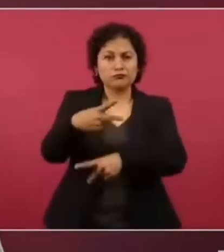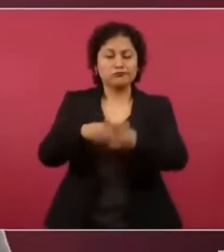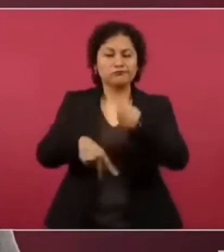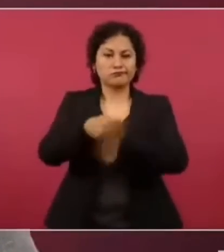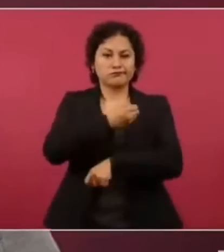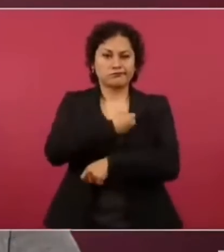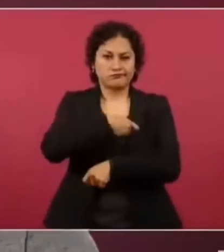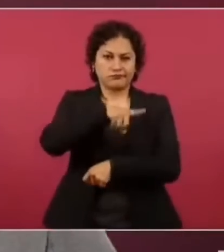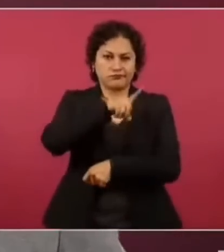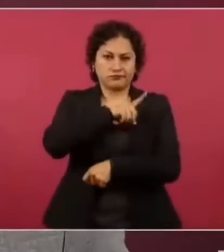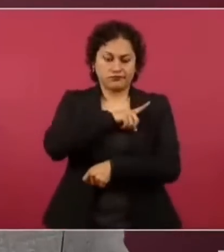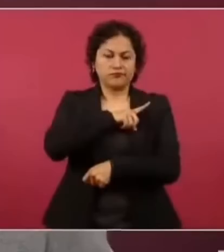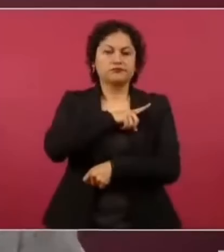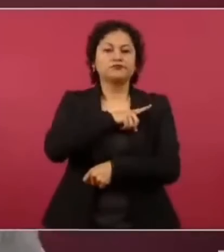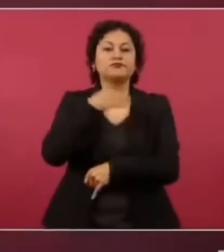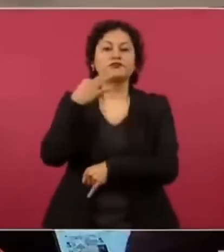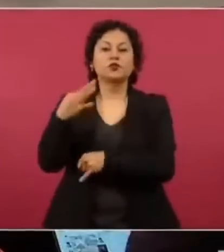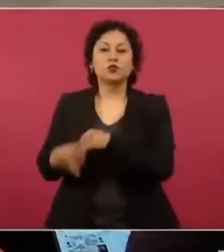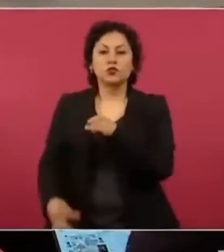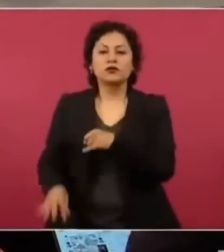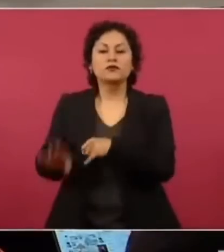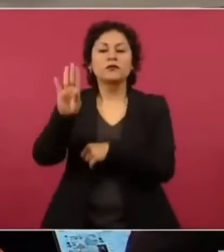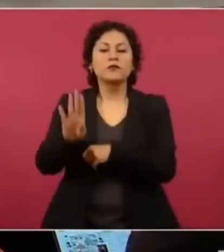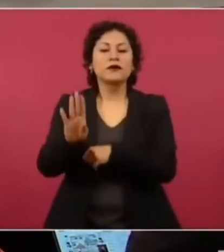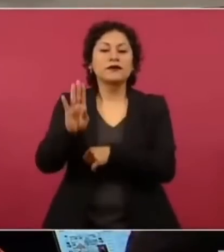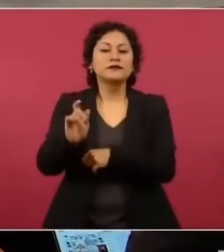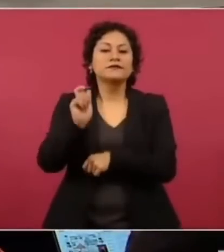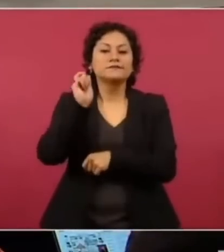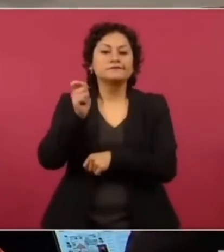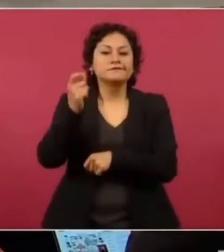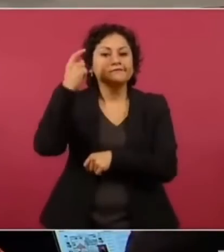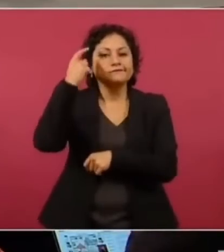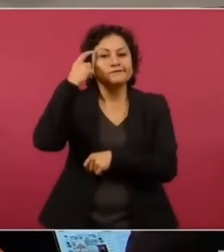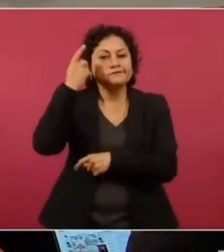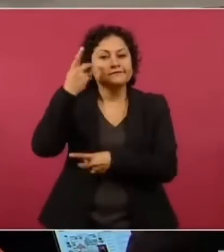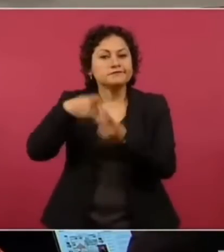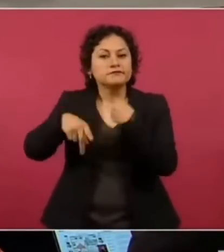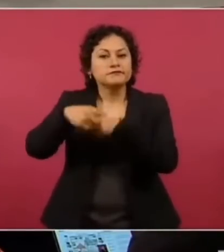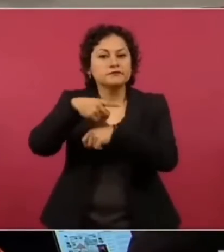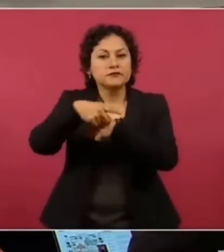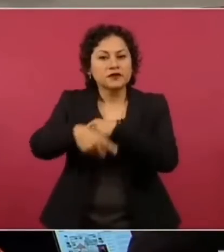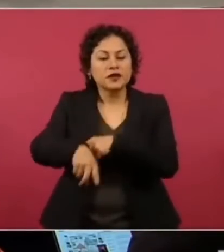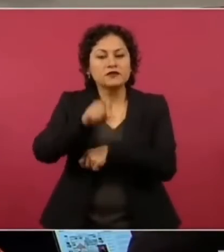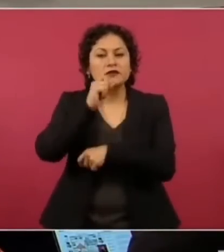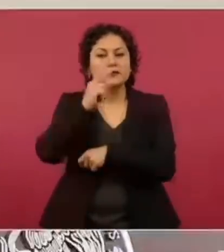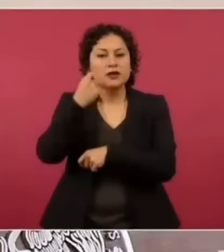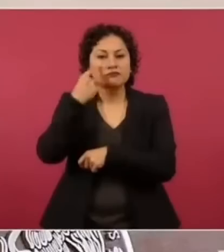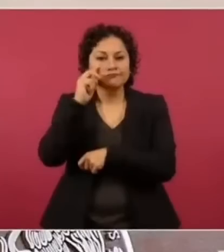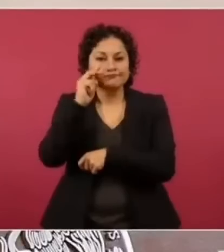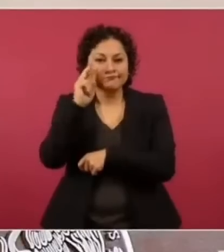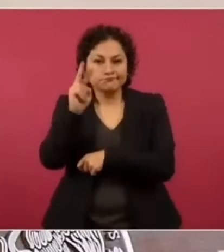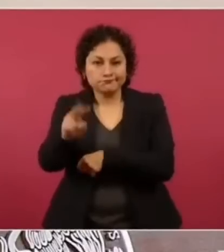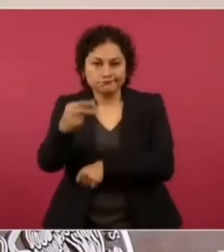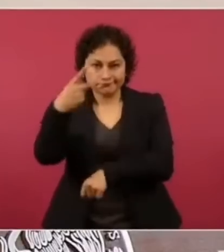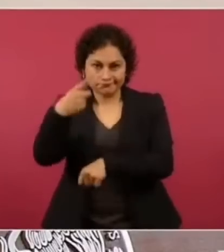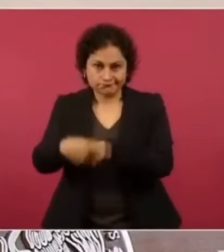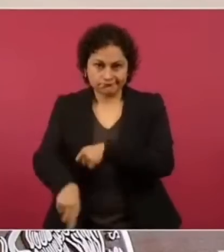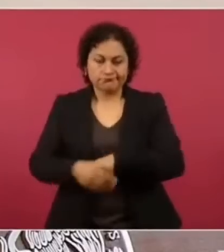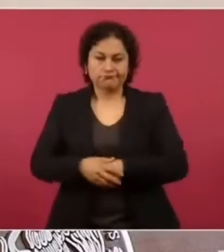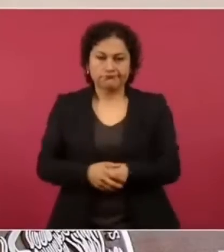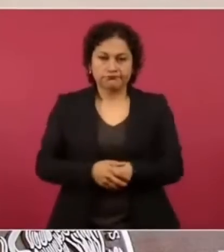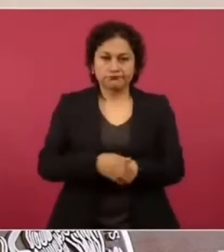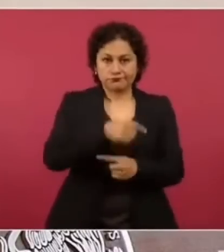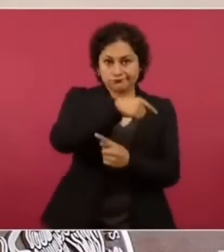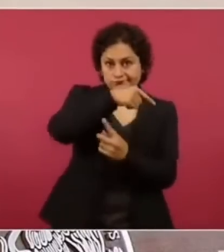e incluso hay reportes en la literatura médica de exacerbación de glaucoma y retención urinaria. Como si no